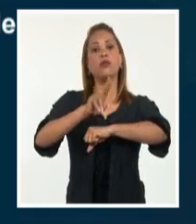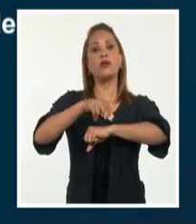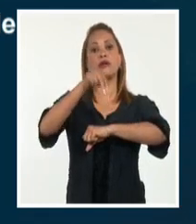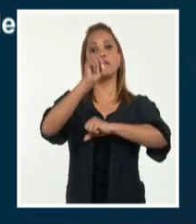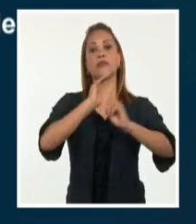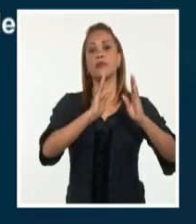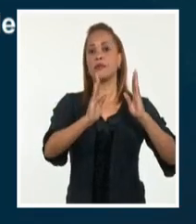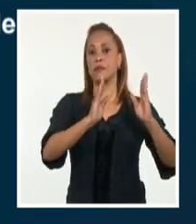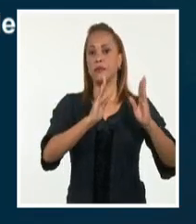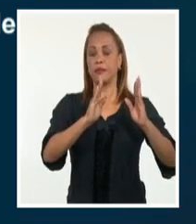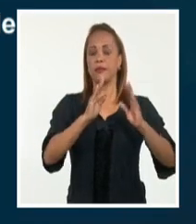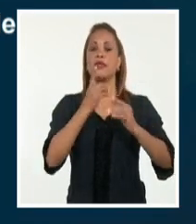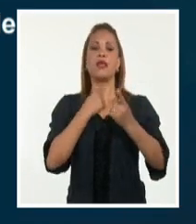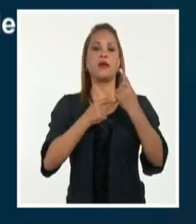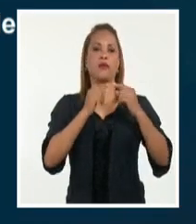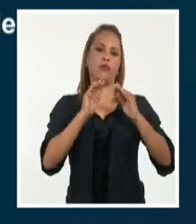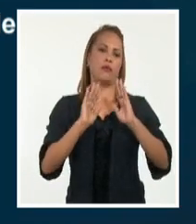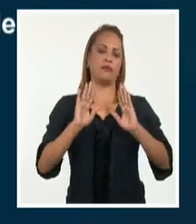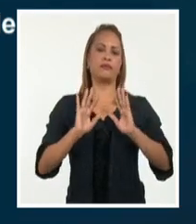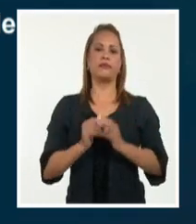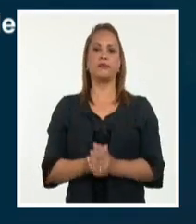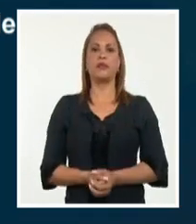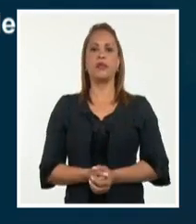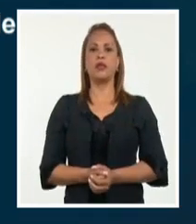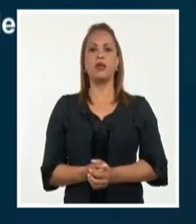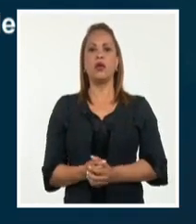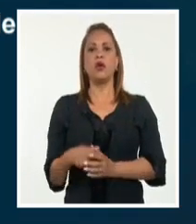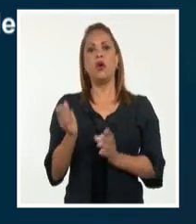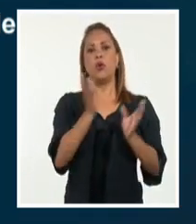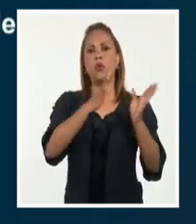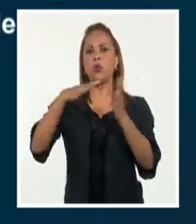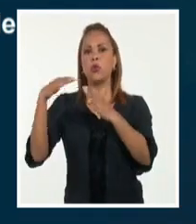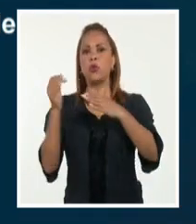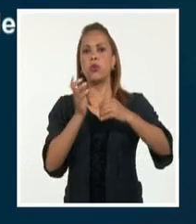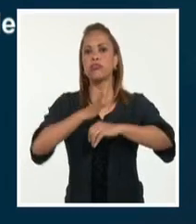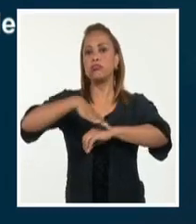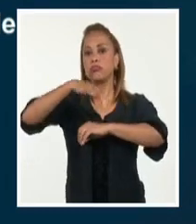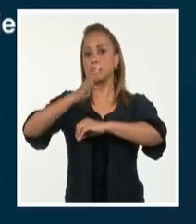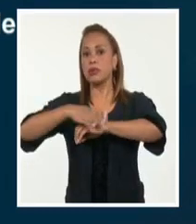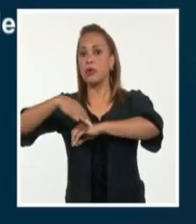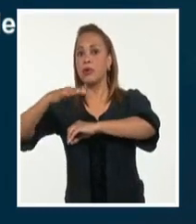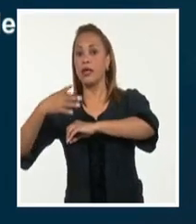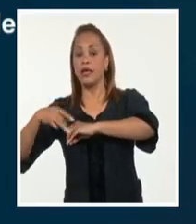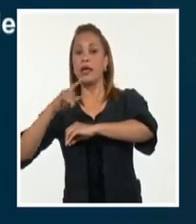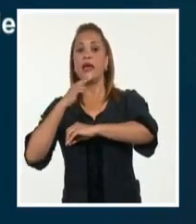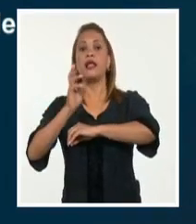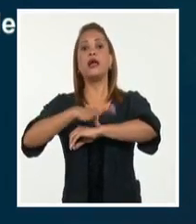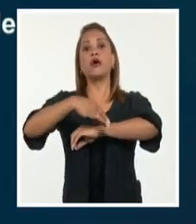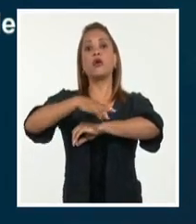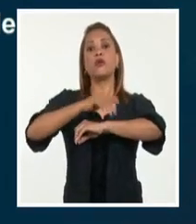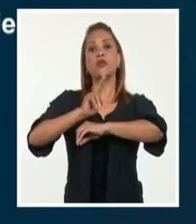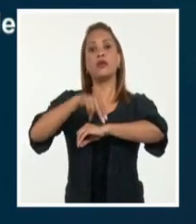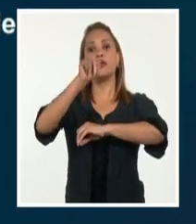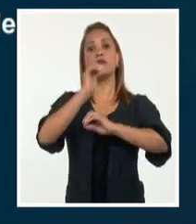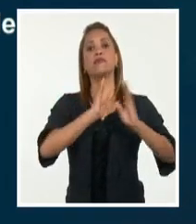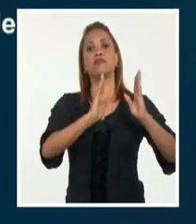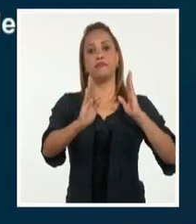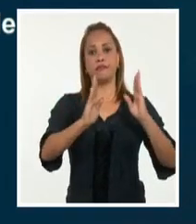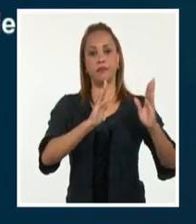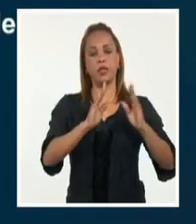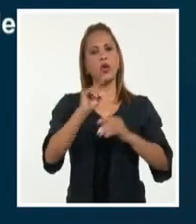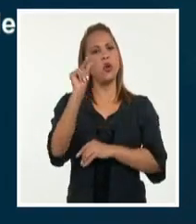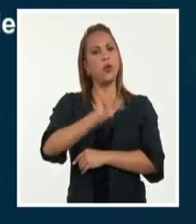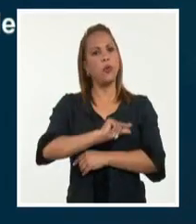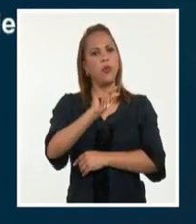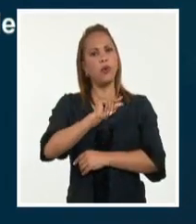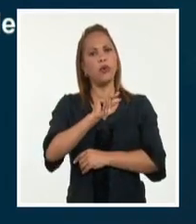occidental con rachas superiores. Habrá oleaje en toda la costa norte llegando a marejadas en la costa norte de la región occidental, poco oleaje